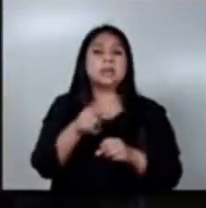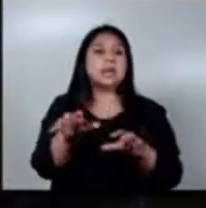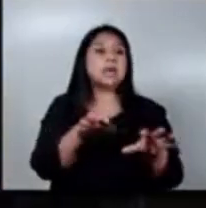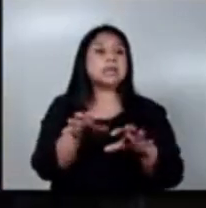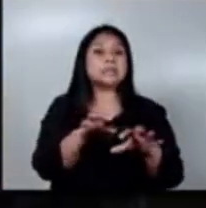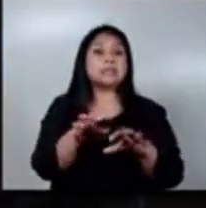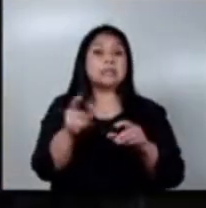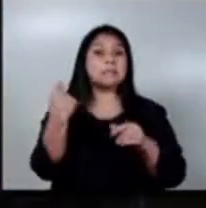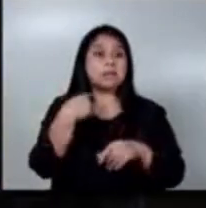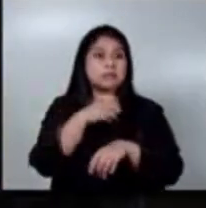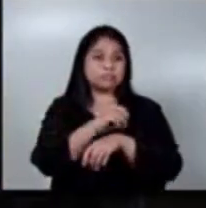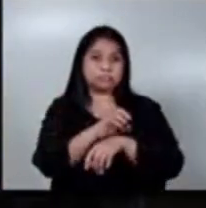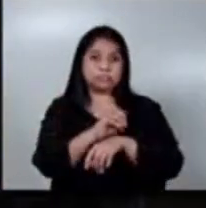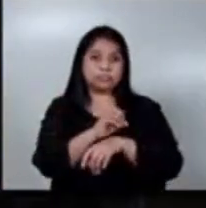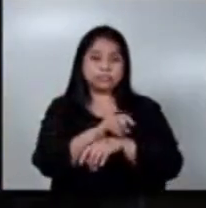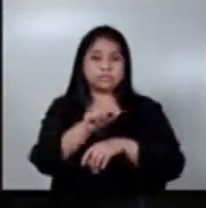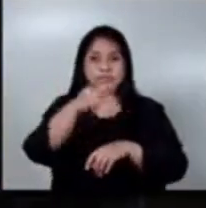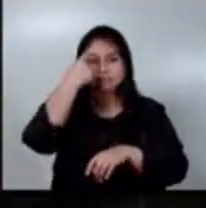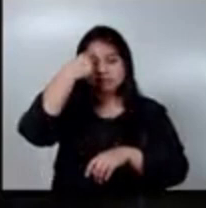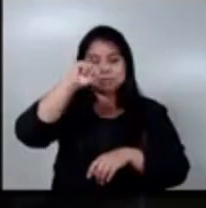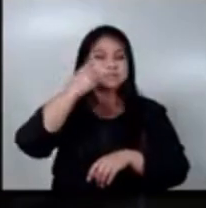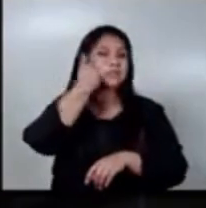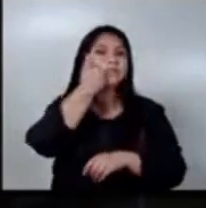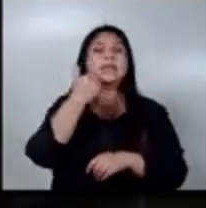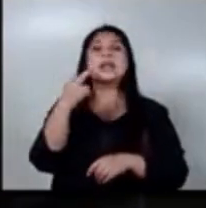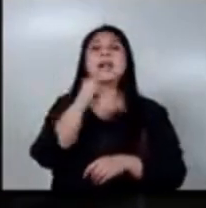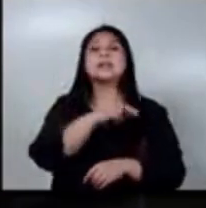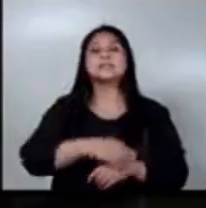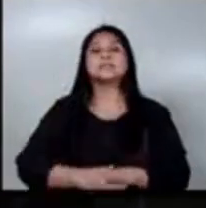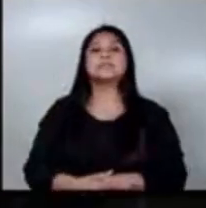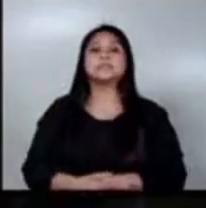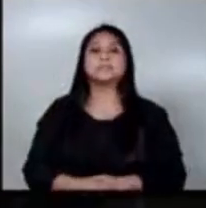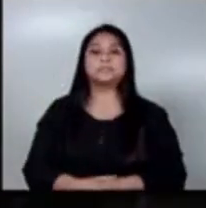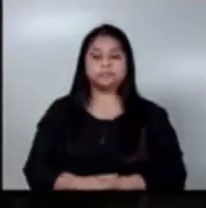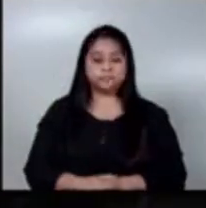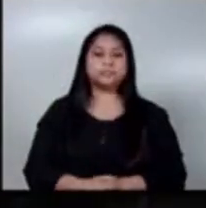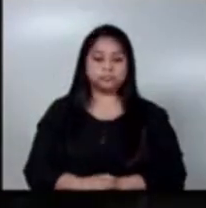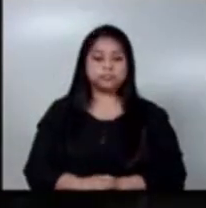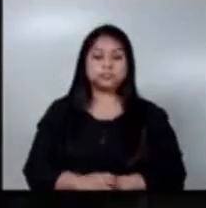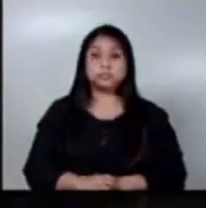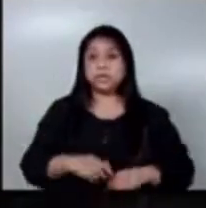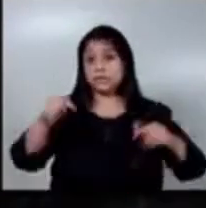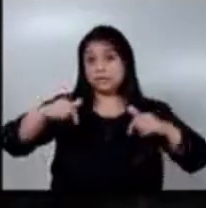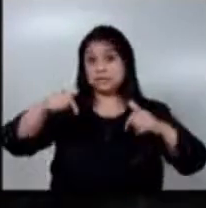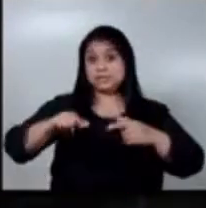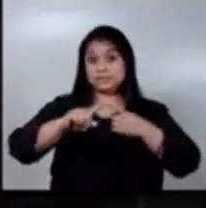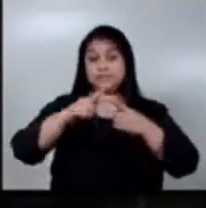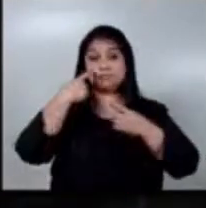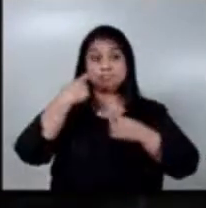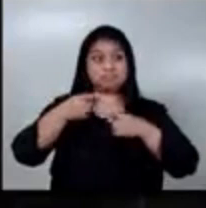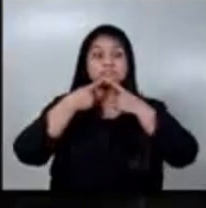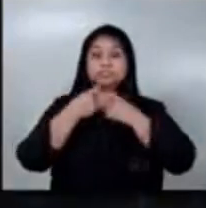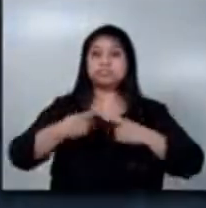para concientizar este día de enfermedades raras. Precisamente esta es una de las actividades en que esperamos llegar a la